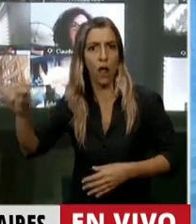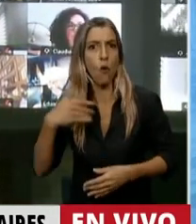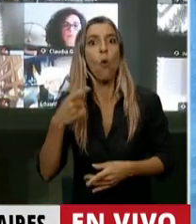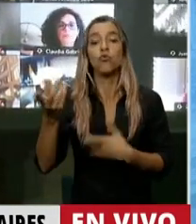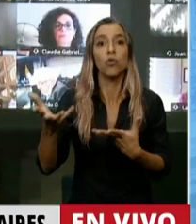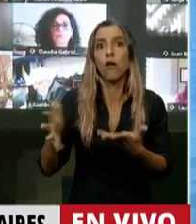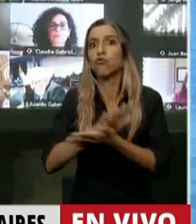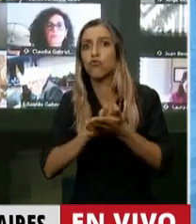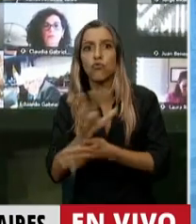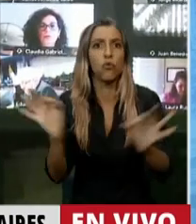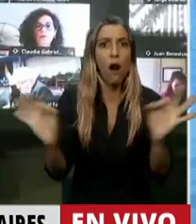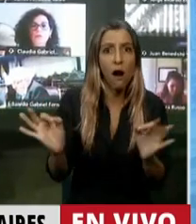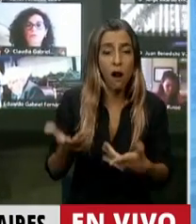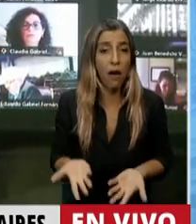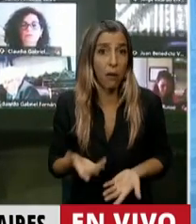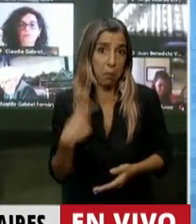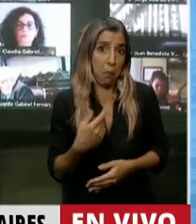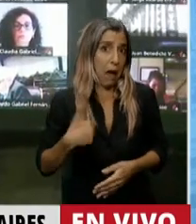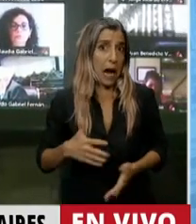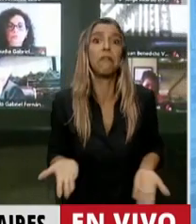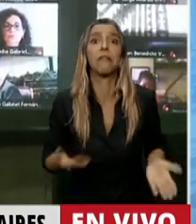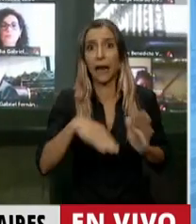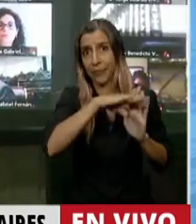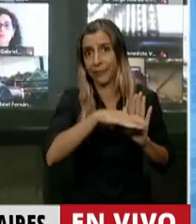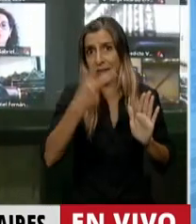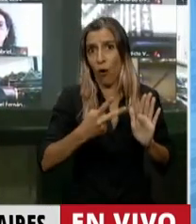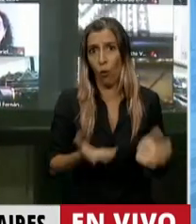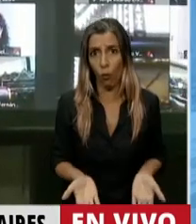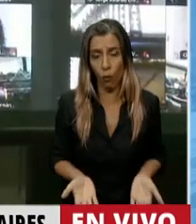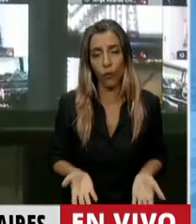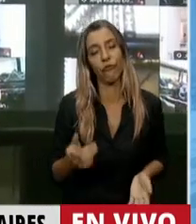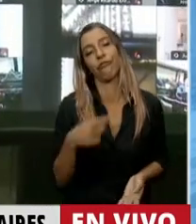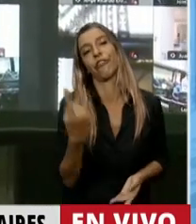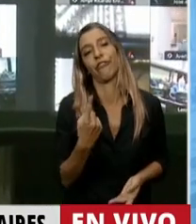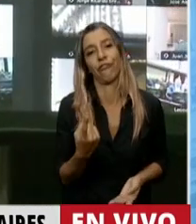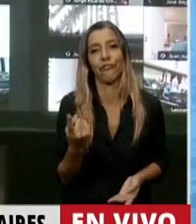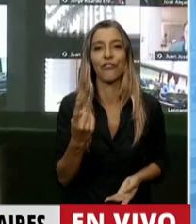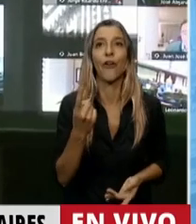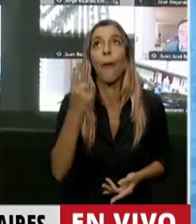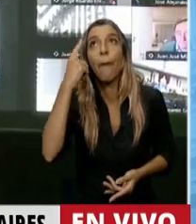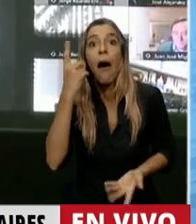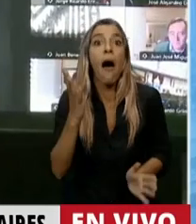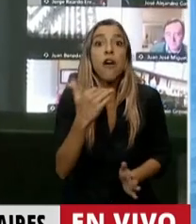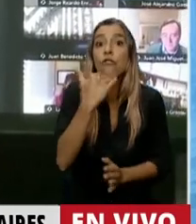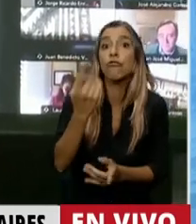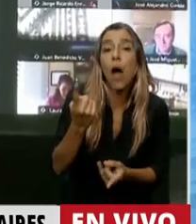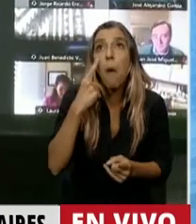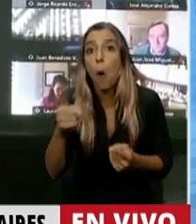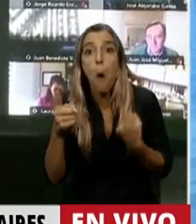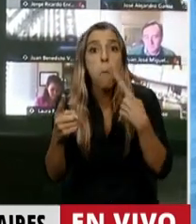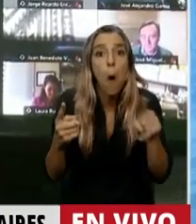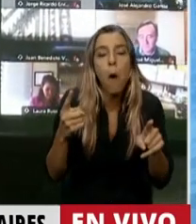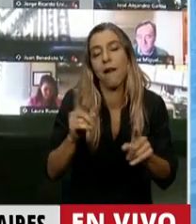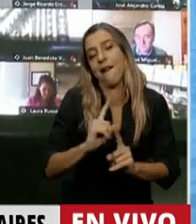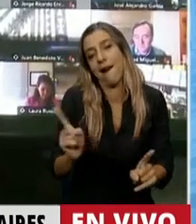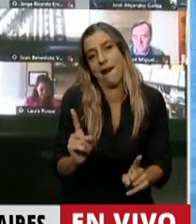hacer nada por los incendios, realmente no podemos decir que es porque no saben los funcionarios, es porque son